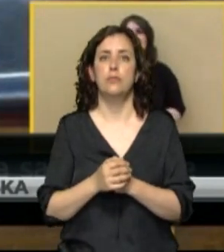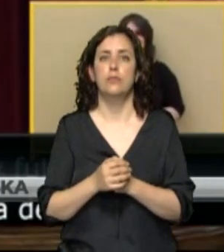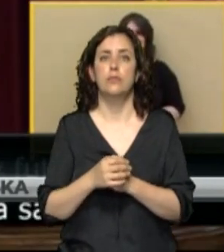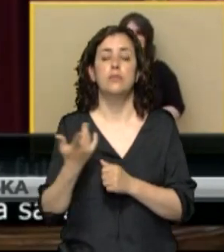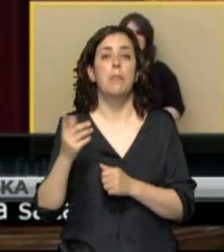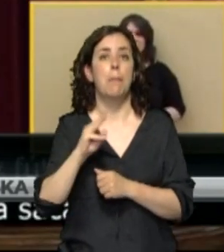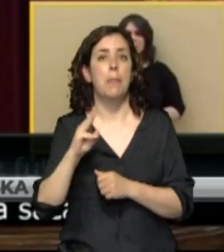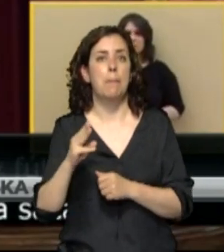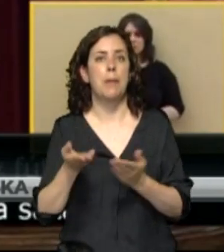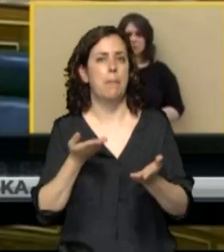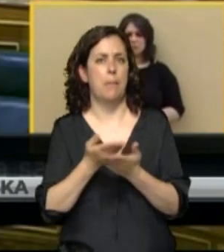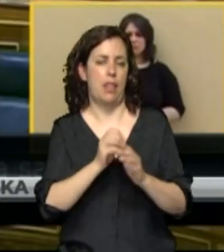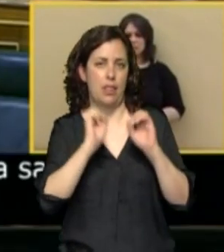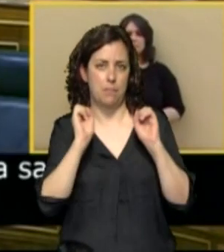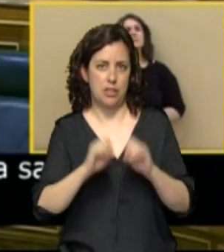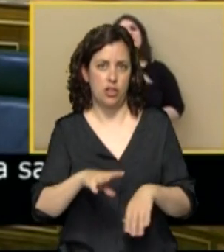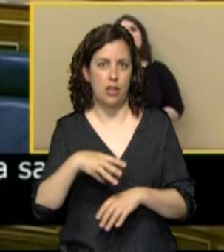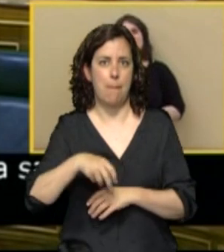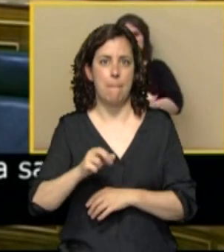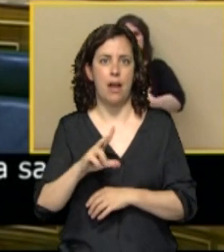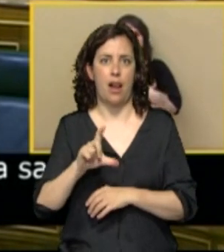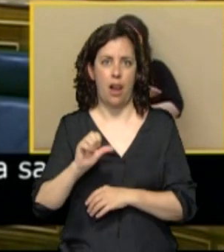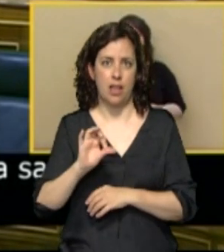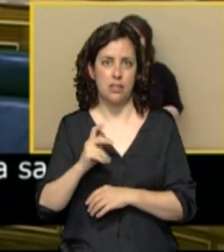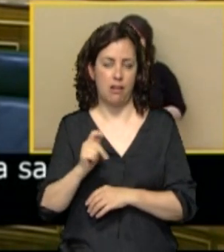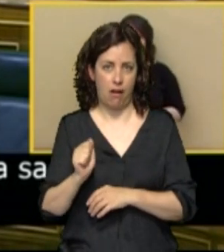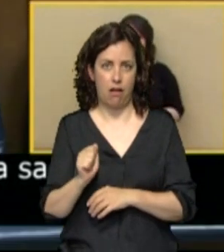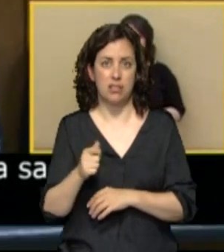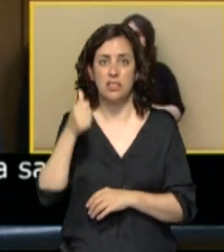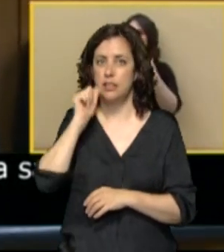dimisión de Grande Marlasca y Sánchez evita pronunciarse sobre el ministro.